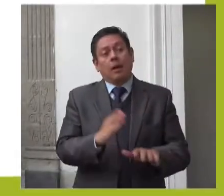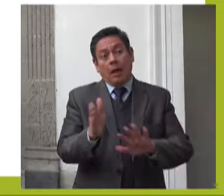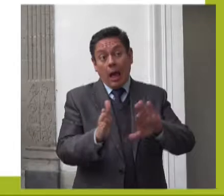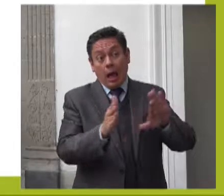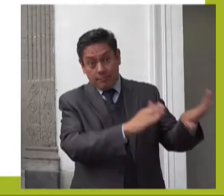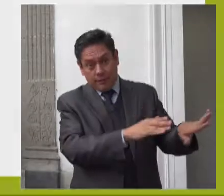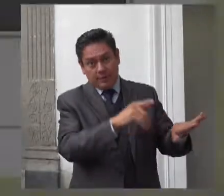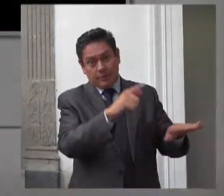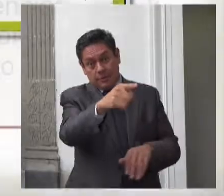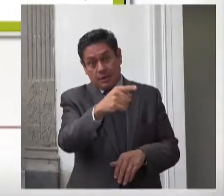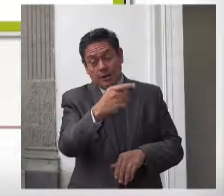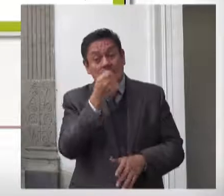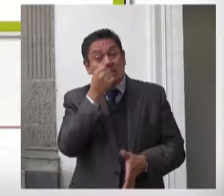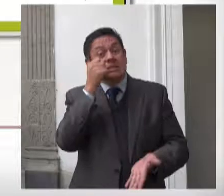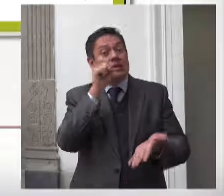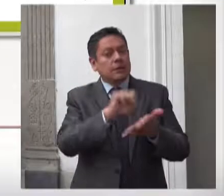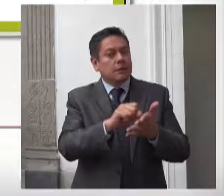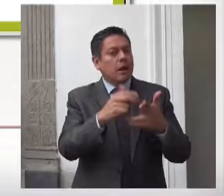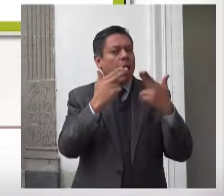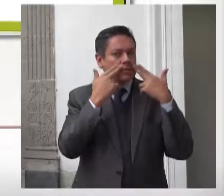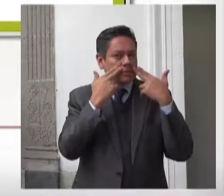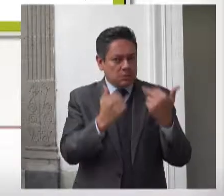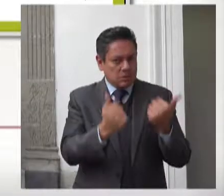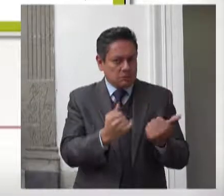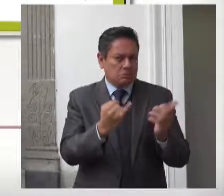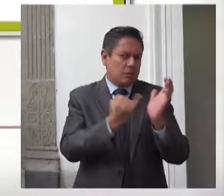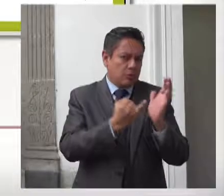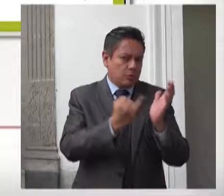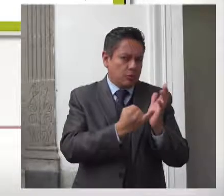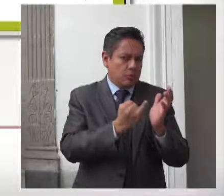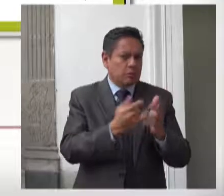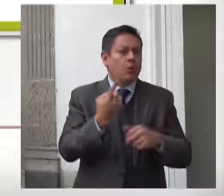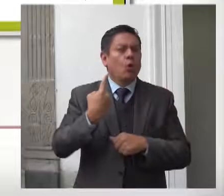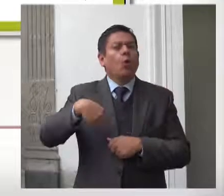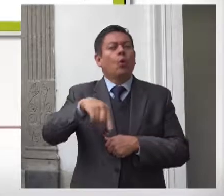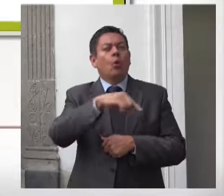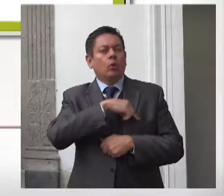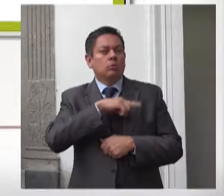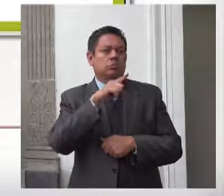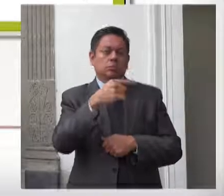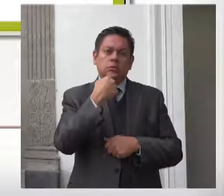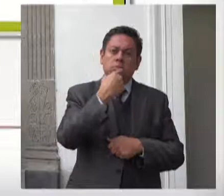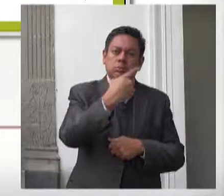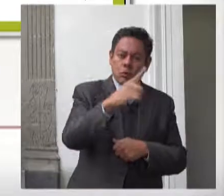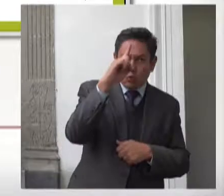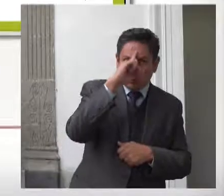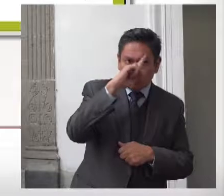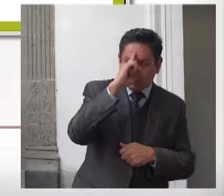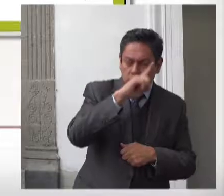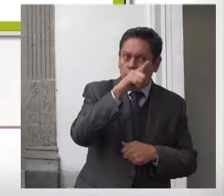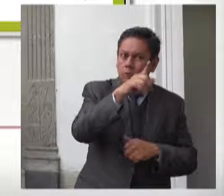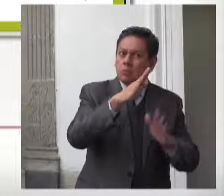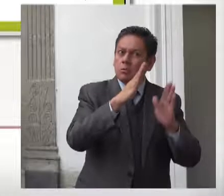Público llevar a cabo las acciones necesarias para que la Secretaría del Bienestar